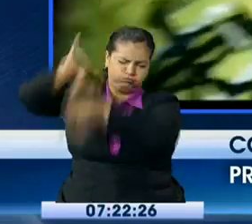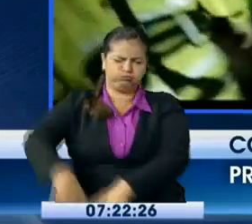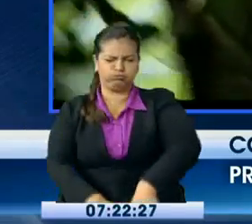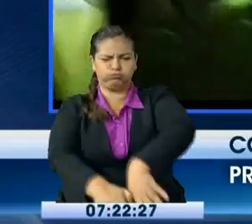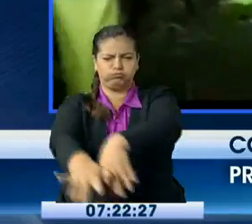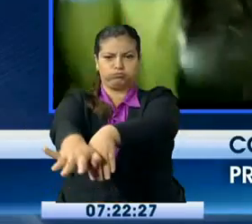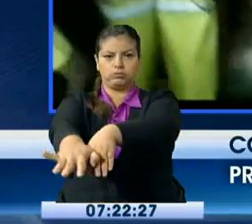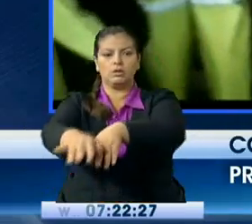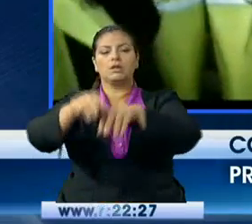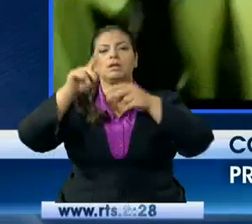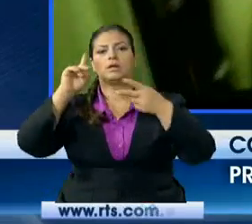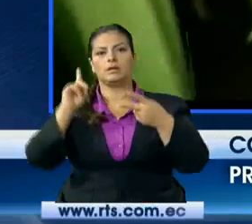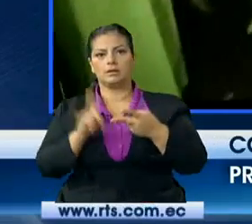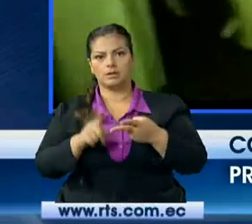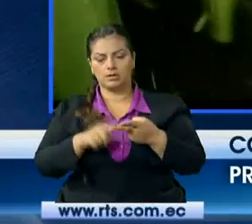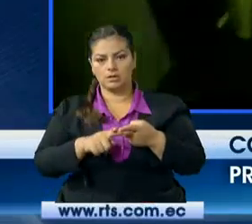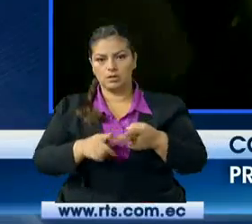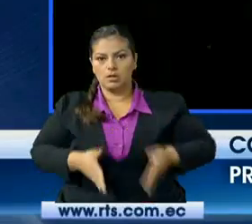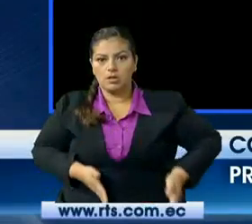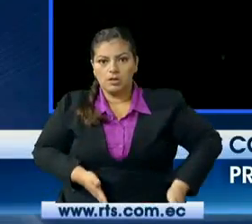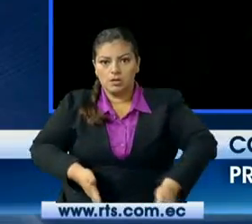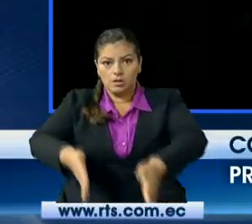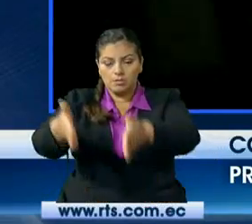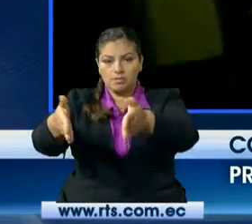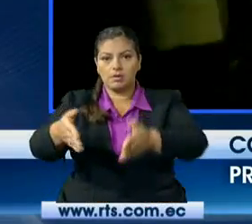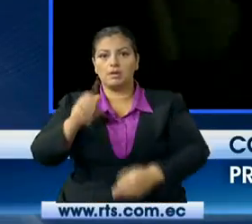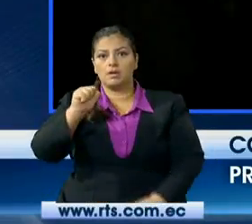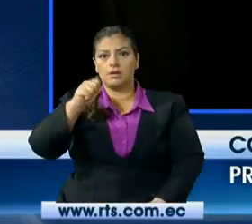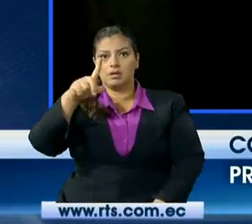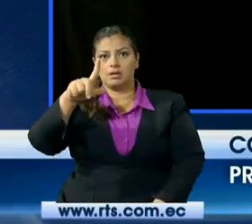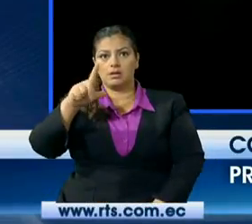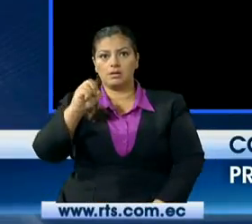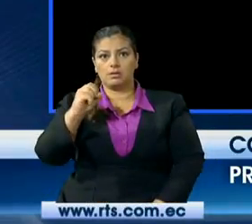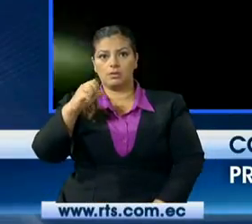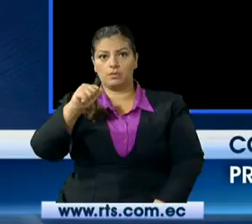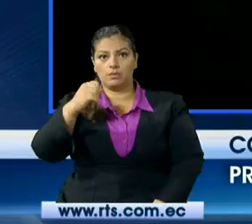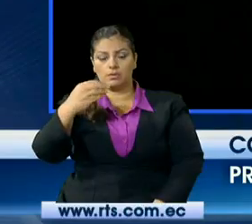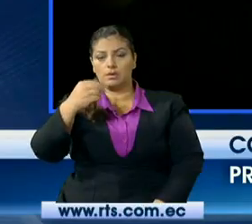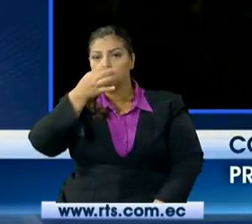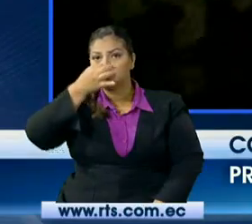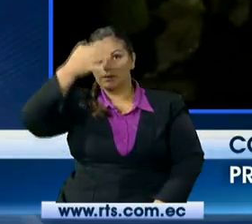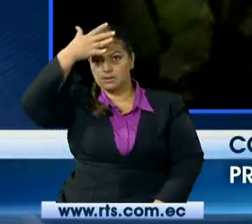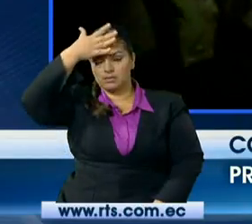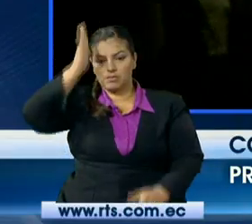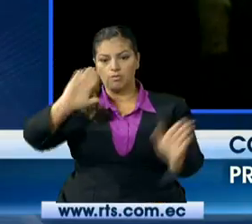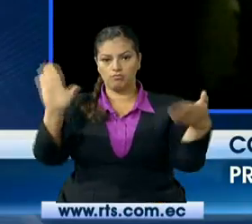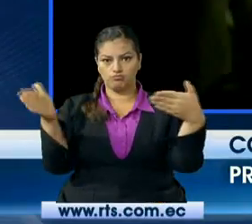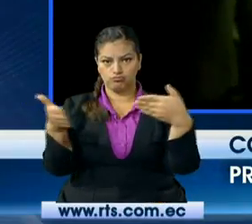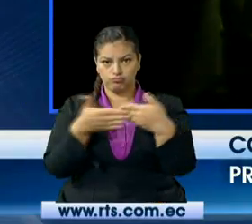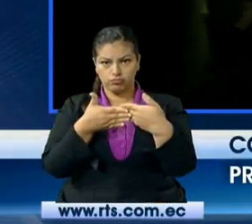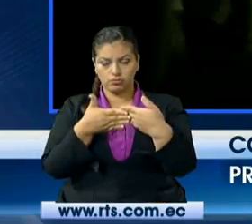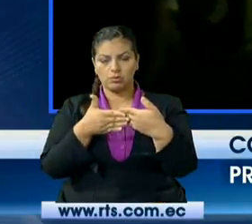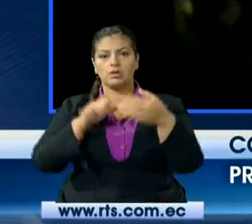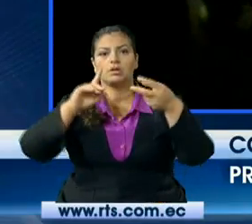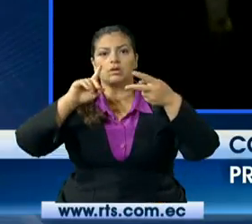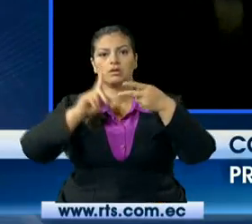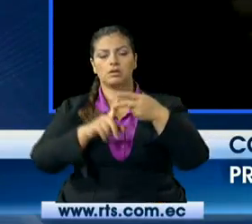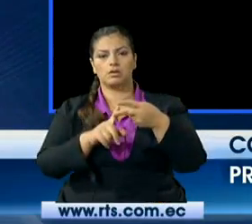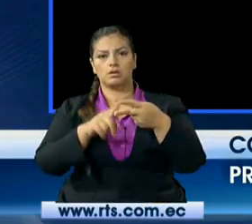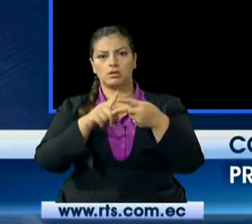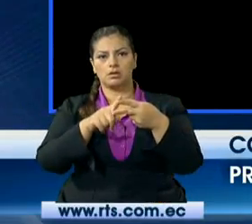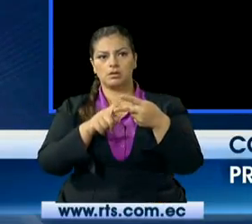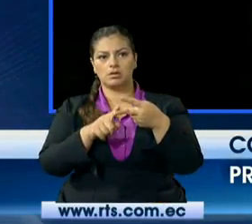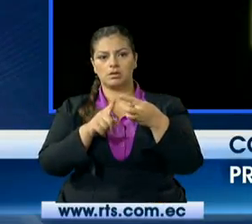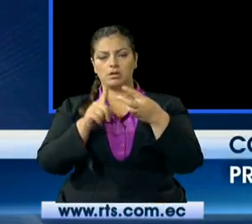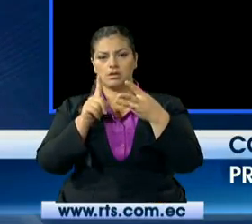o un recuento y tú me vas corrigiendo, por favor. favor. Cerrada la vía a Santo Domingo, ¿verdad? Quito, Santo Domingo y el resto de